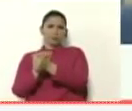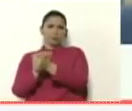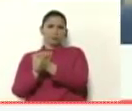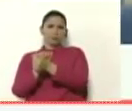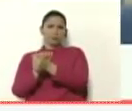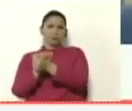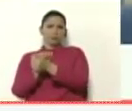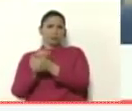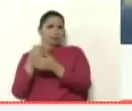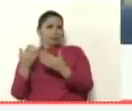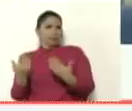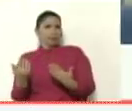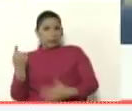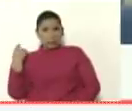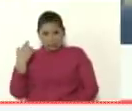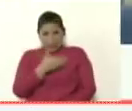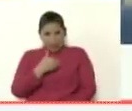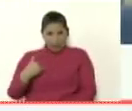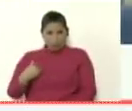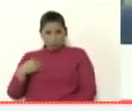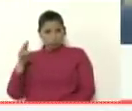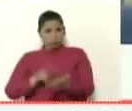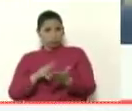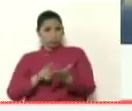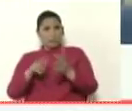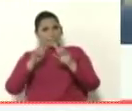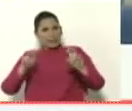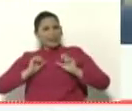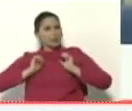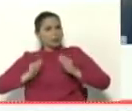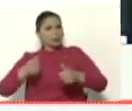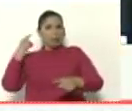si quieren hacer una verdadera investigación empiecen por allí